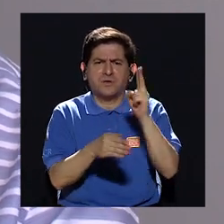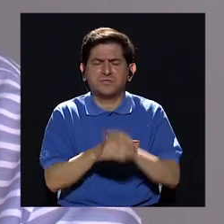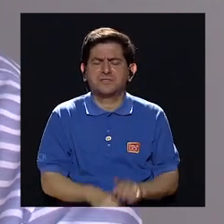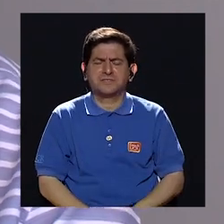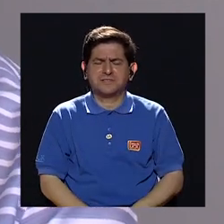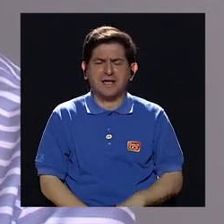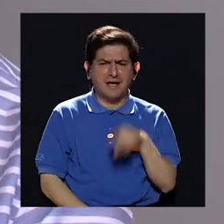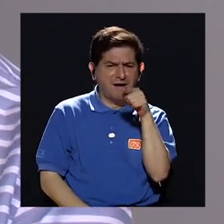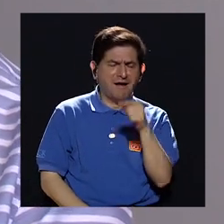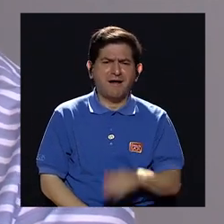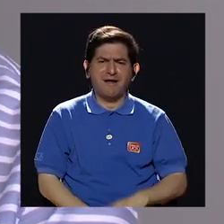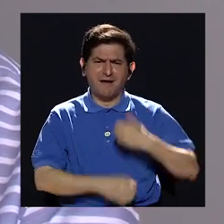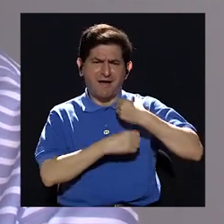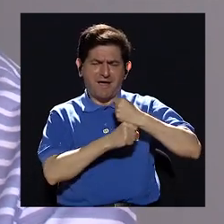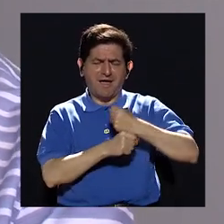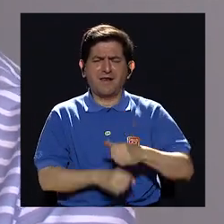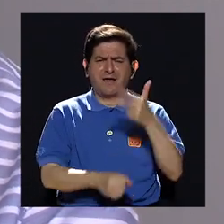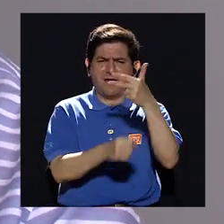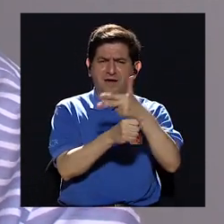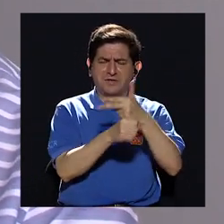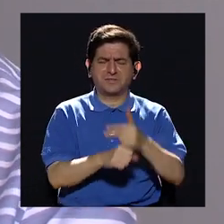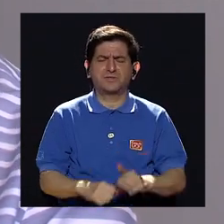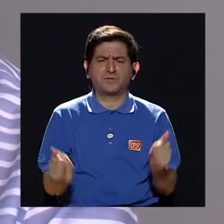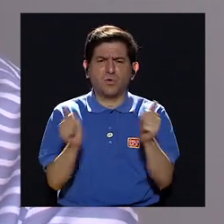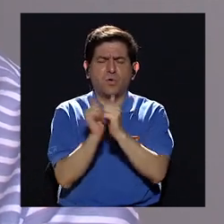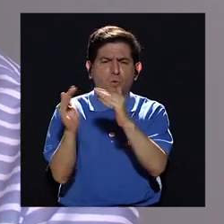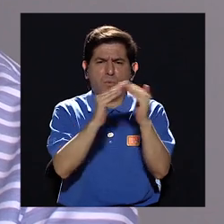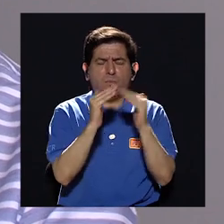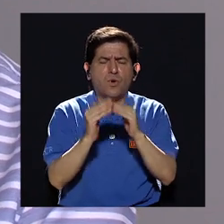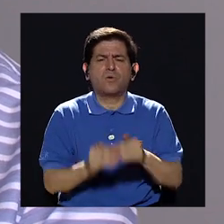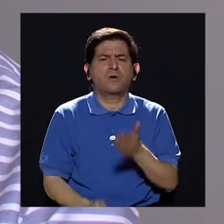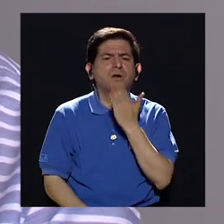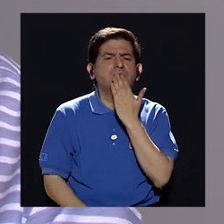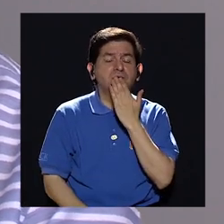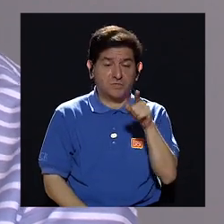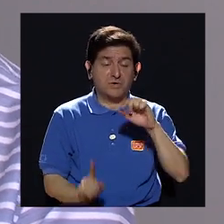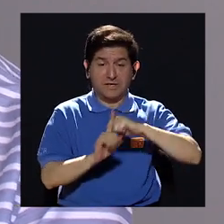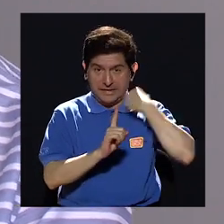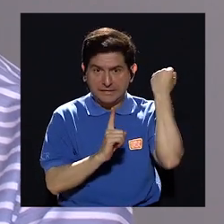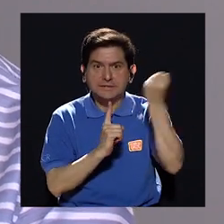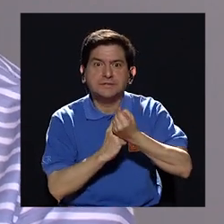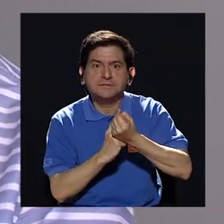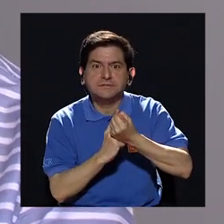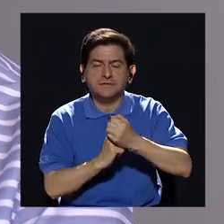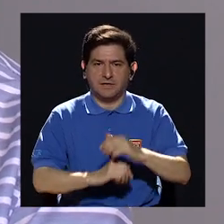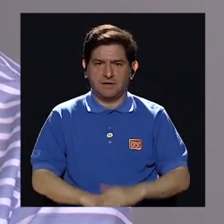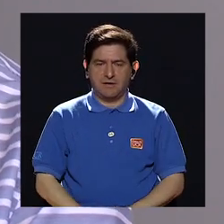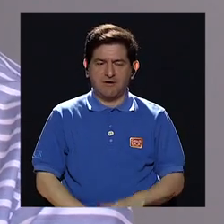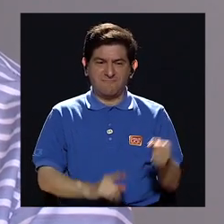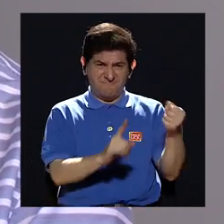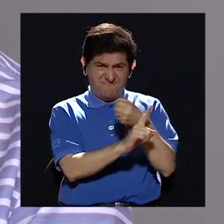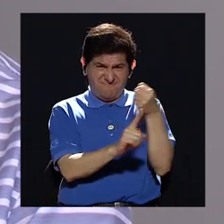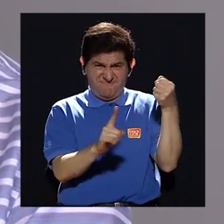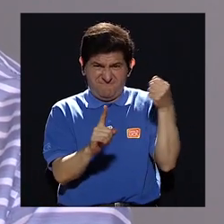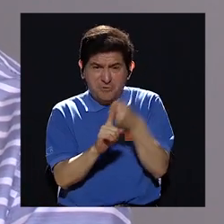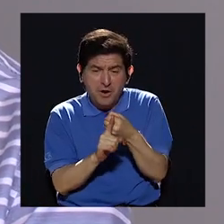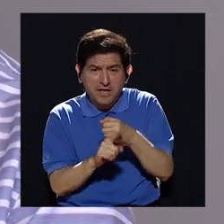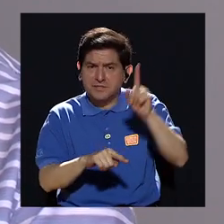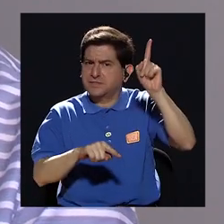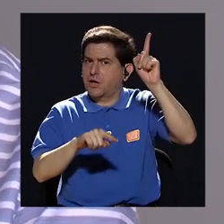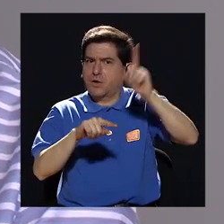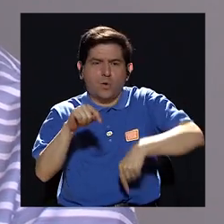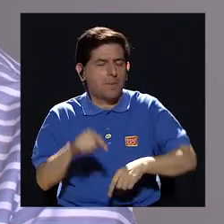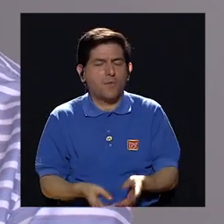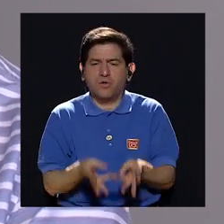del ejército guatemalteco sobre la población indígena. Hasta ese punto, la violencia no